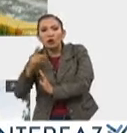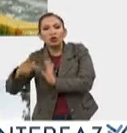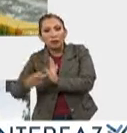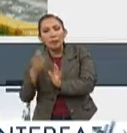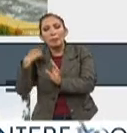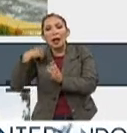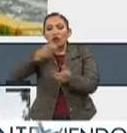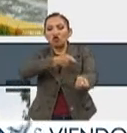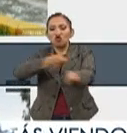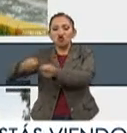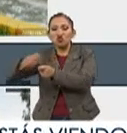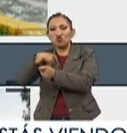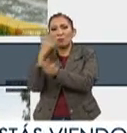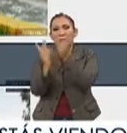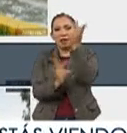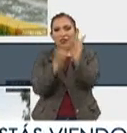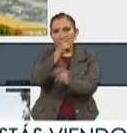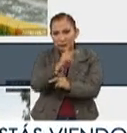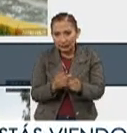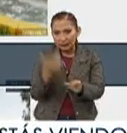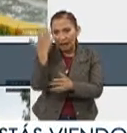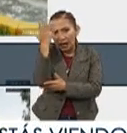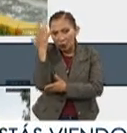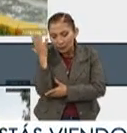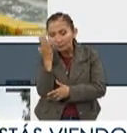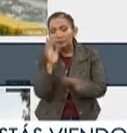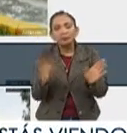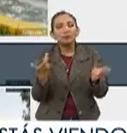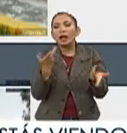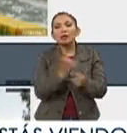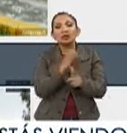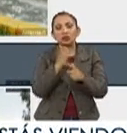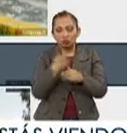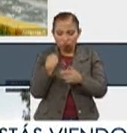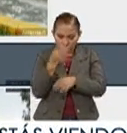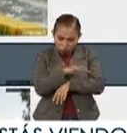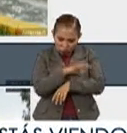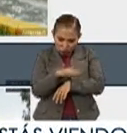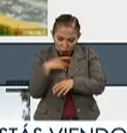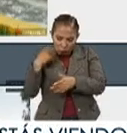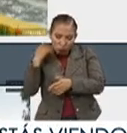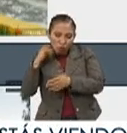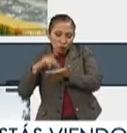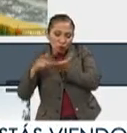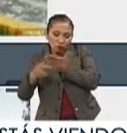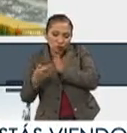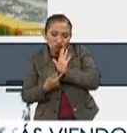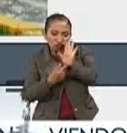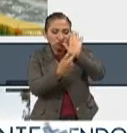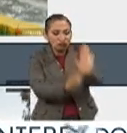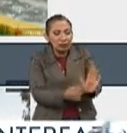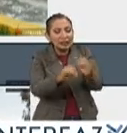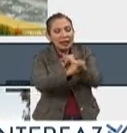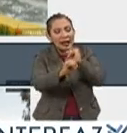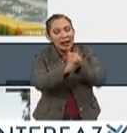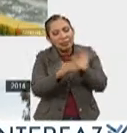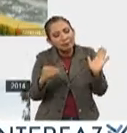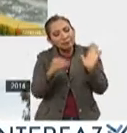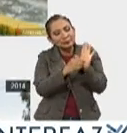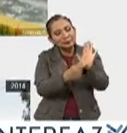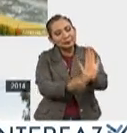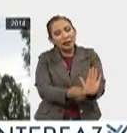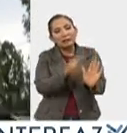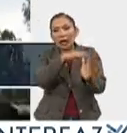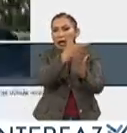utilizada para el regueo de plantas y árboles. Entonces, ¿qué es que haces? Pues diseñas también tu prototipo, lo presentas en internet y